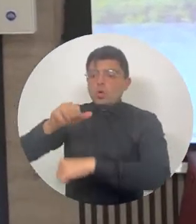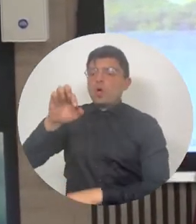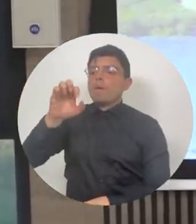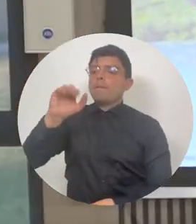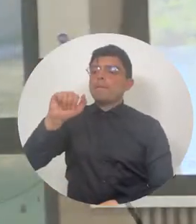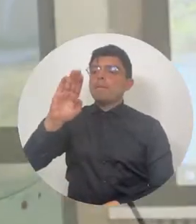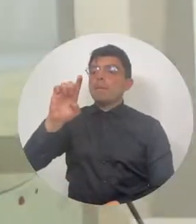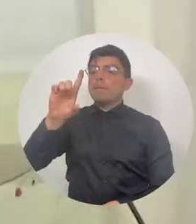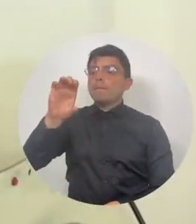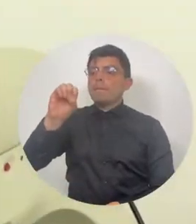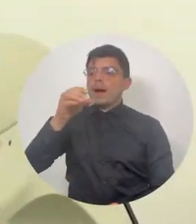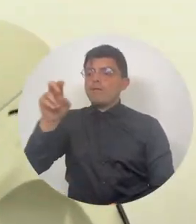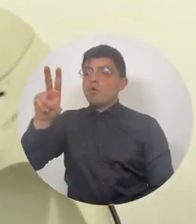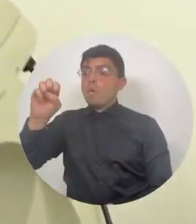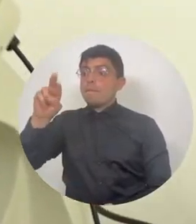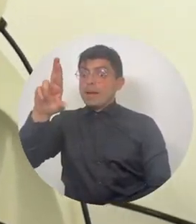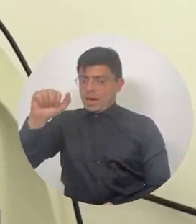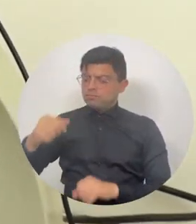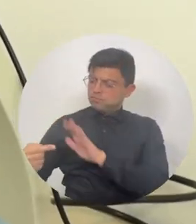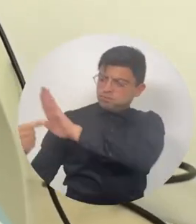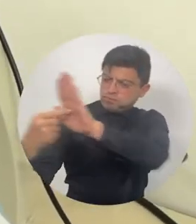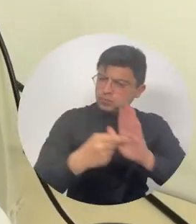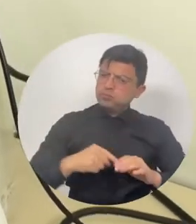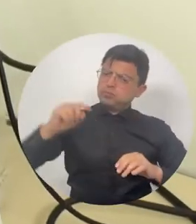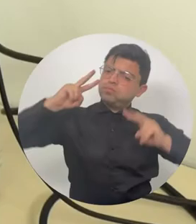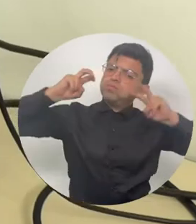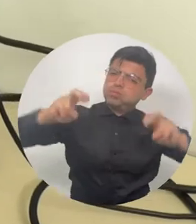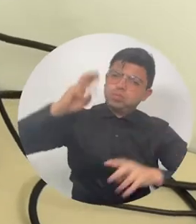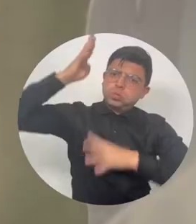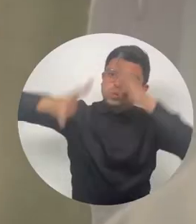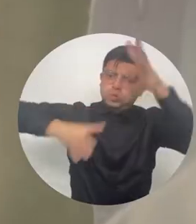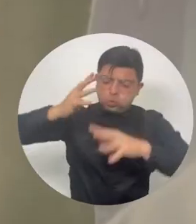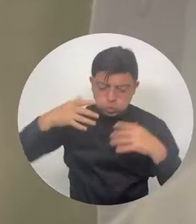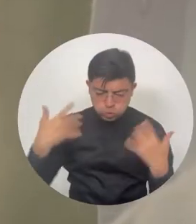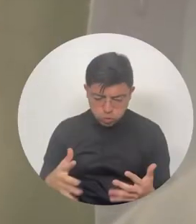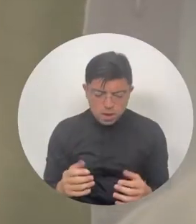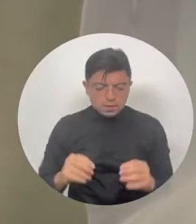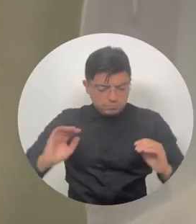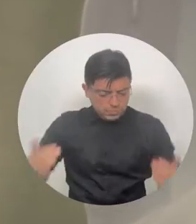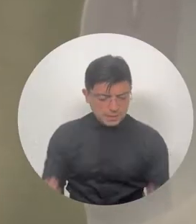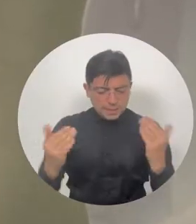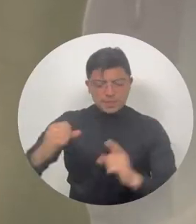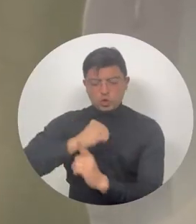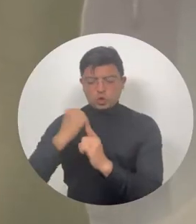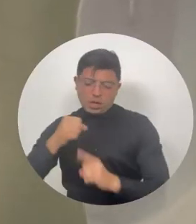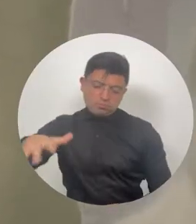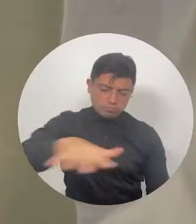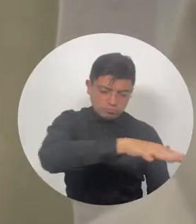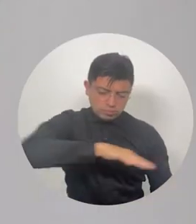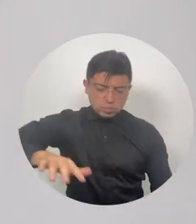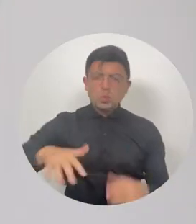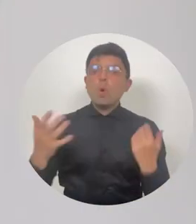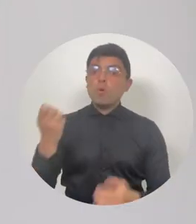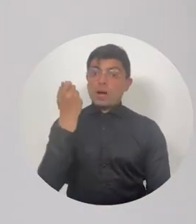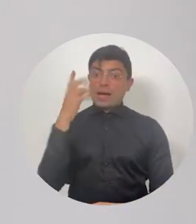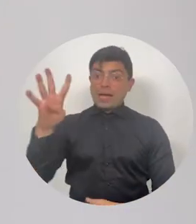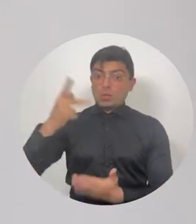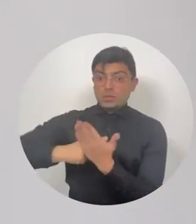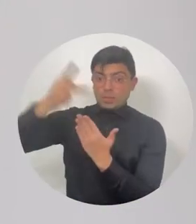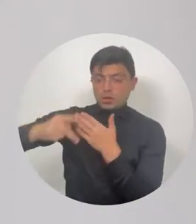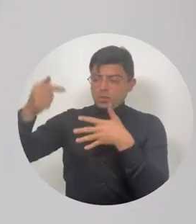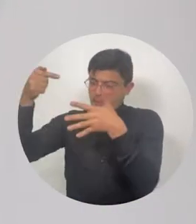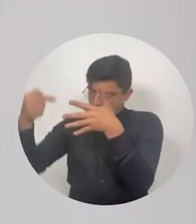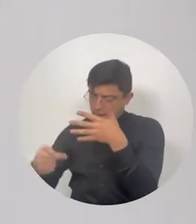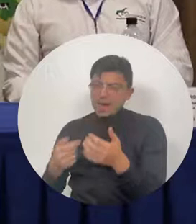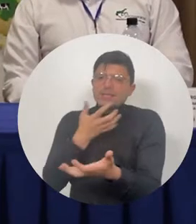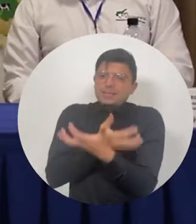posicionamiento de la investigación para la creación de valor social en el territorio, a través de 14 proyectos de ciencia, tecnología e innovación